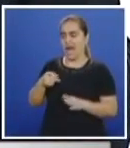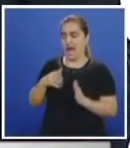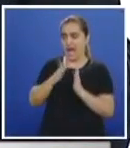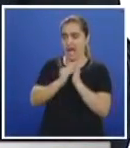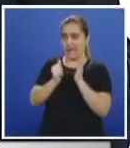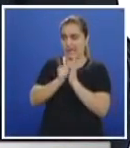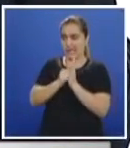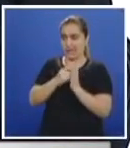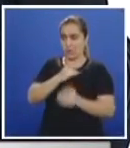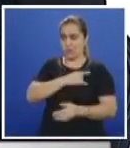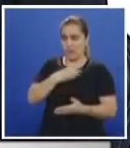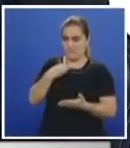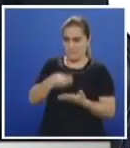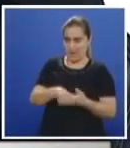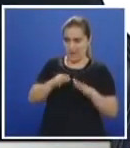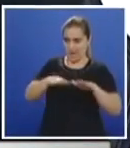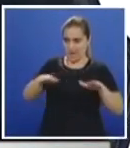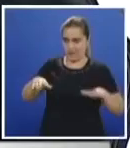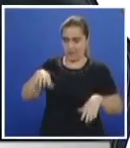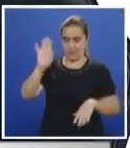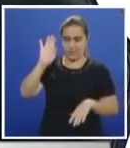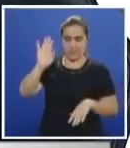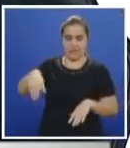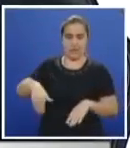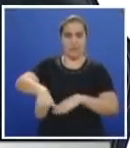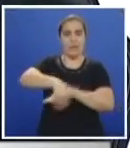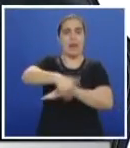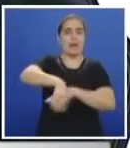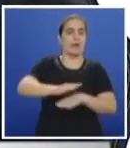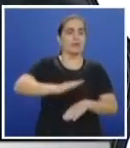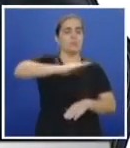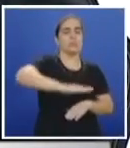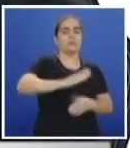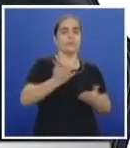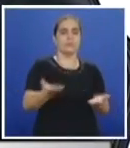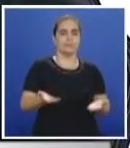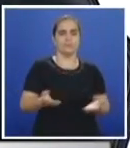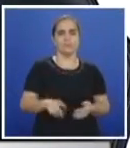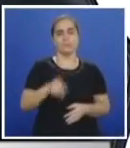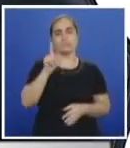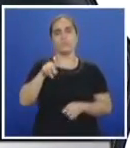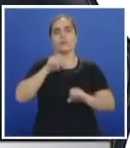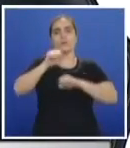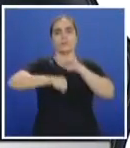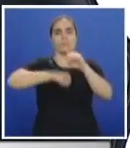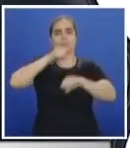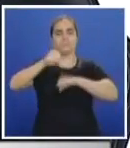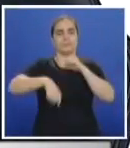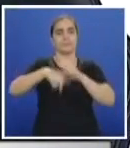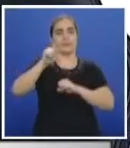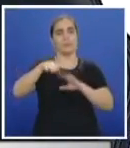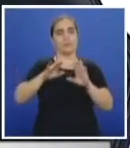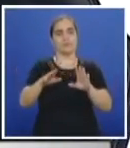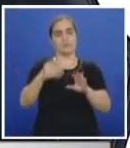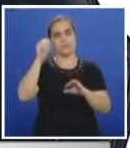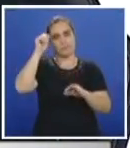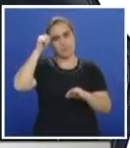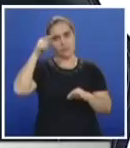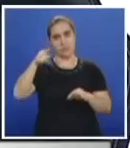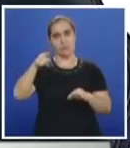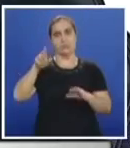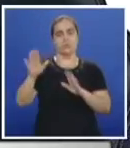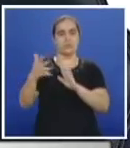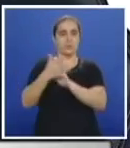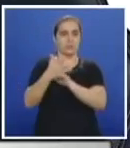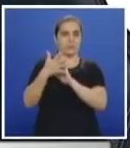También el tema de la bicicleta, y ahí entra Néstor. Nos gustaría que nos contara sobre esa propuesta, por supuesto, y sobre el par vial, teniendo en cuenta todo lo que nos